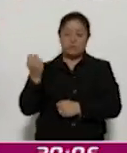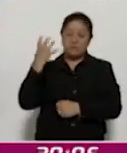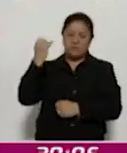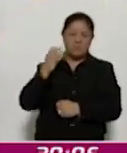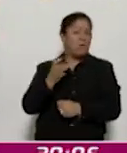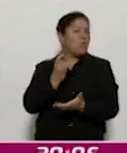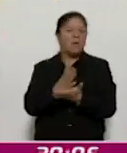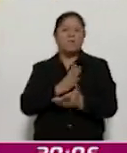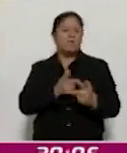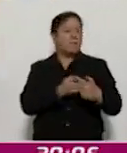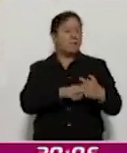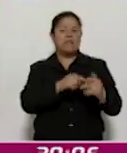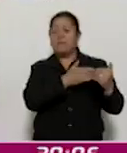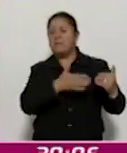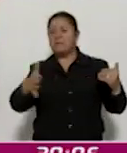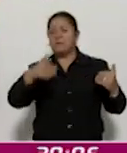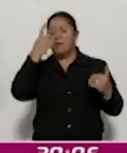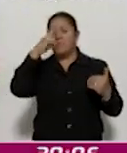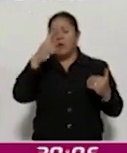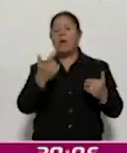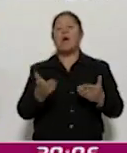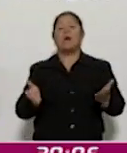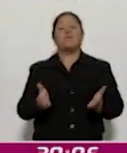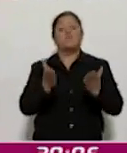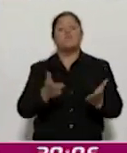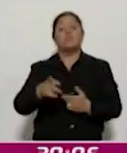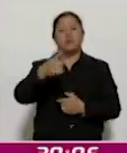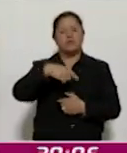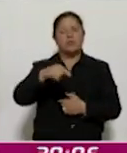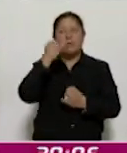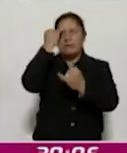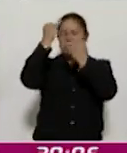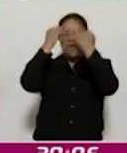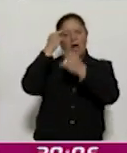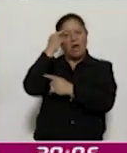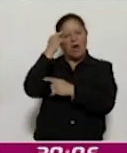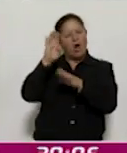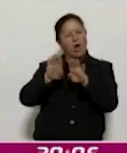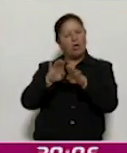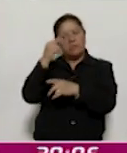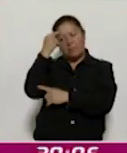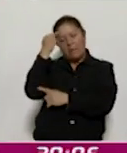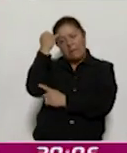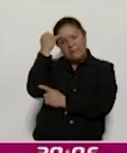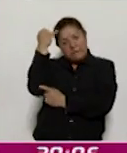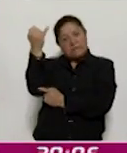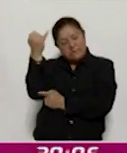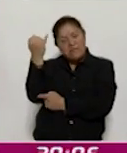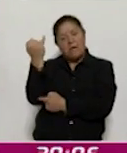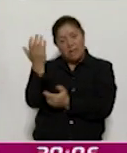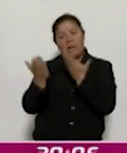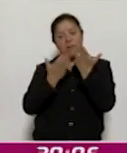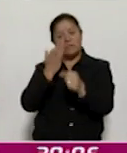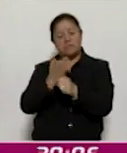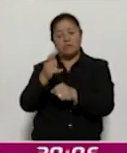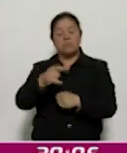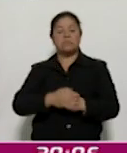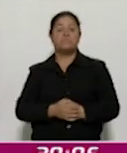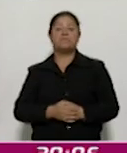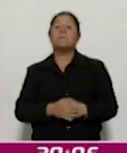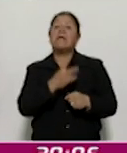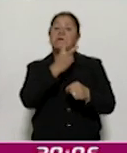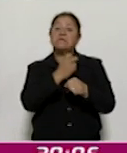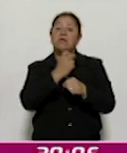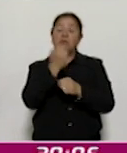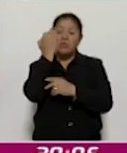amplia para fomentar el emprendimiento entre los estudiantes. La segunda etapa consistirá en el 9 de enero,